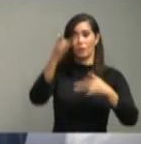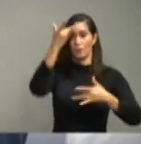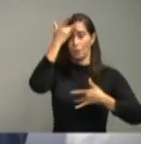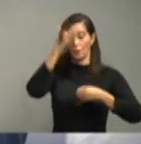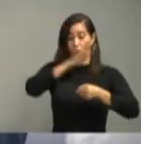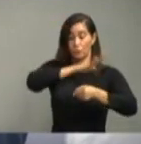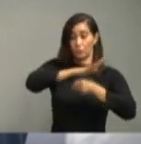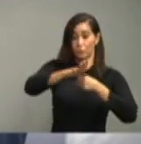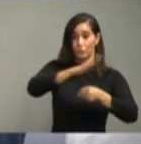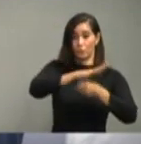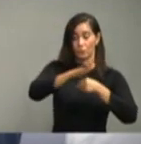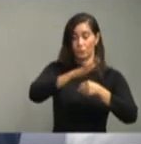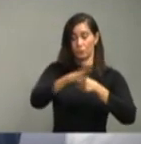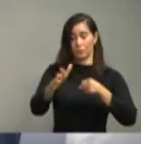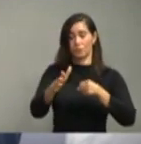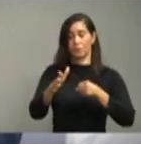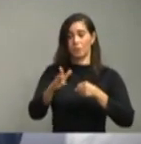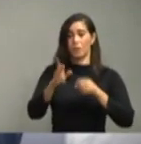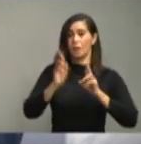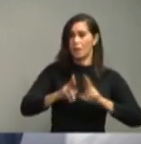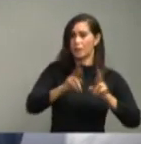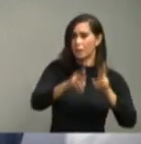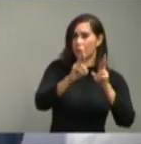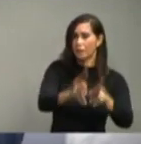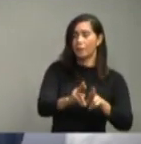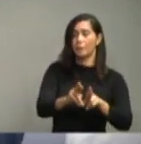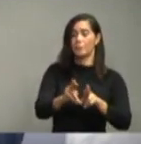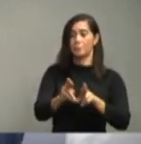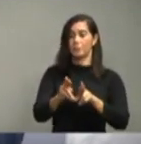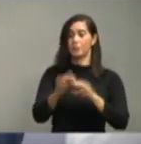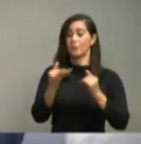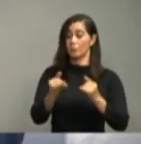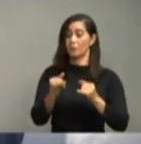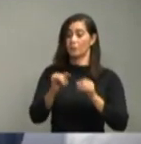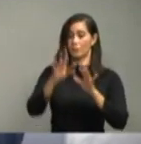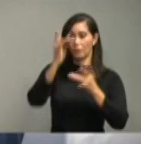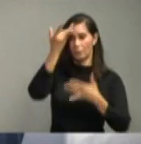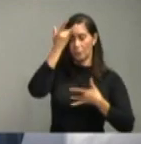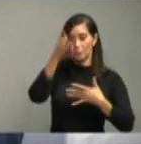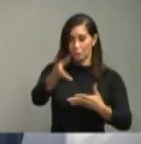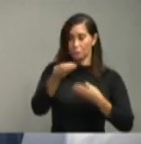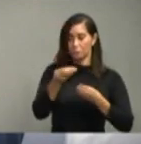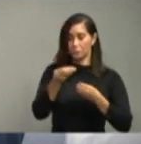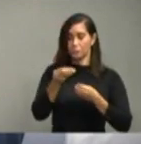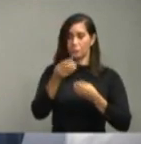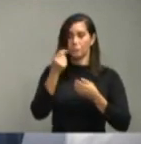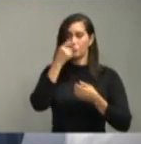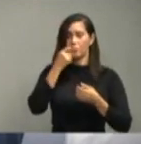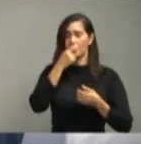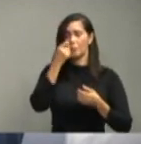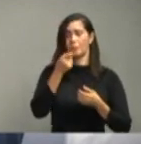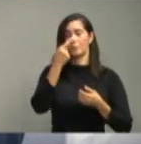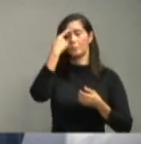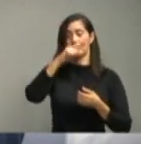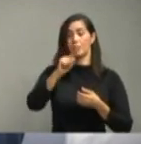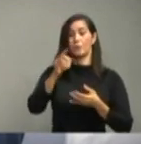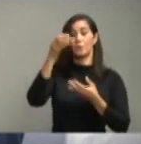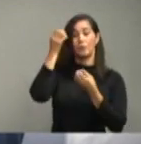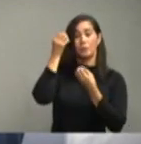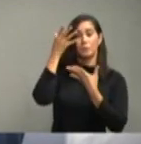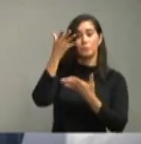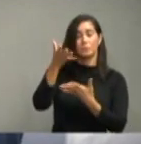sumadas las pruebas rápidas que ya se están implementando. Para un detalle,